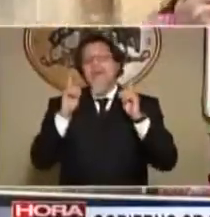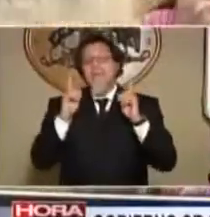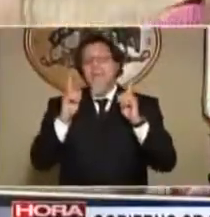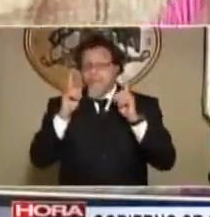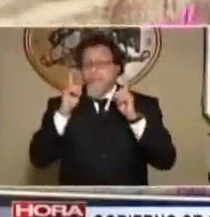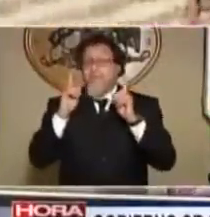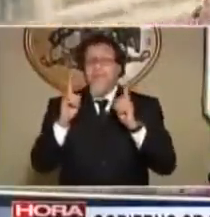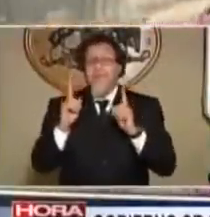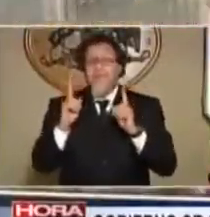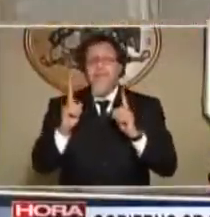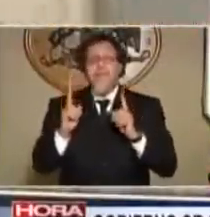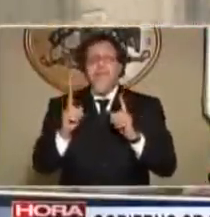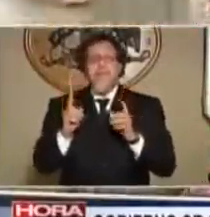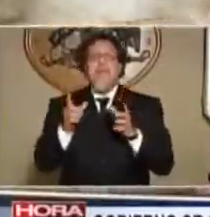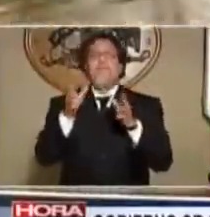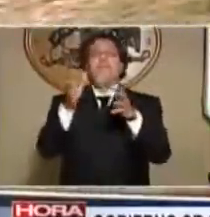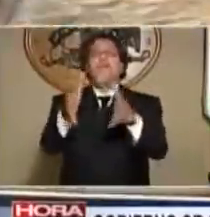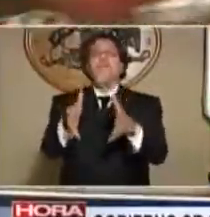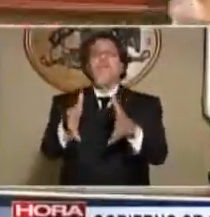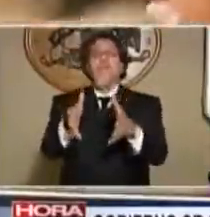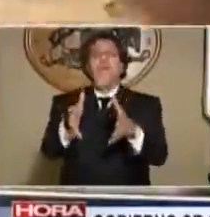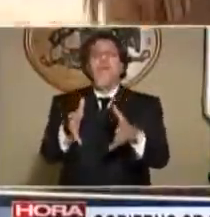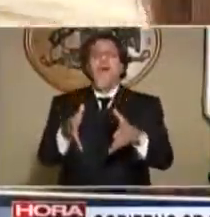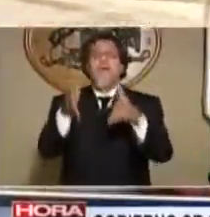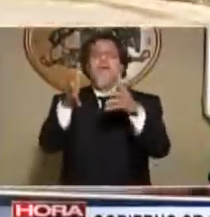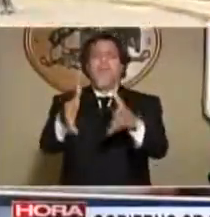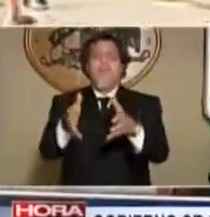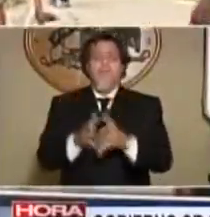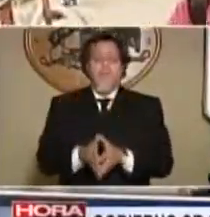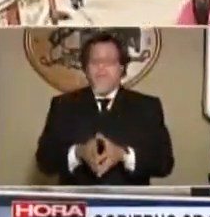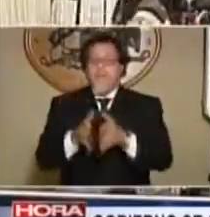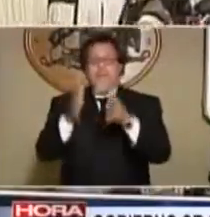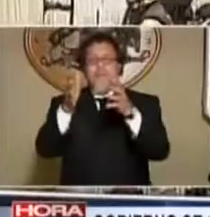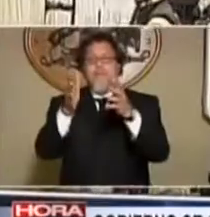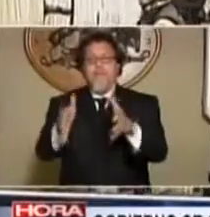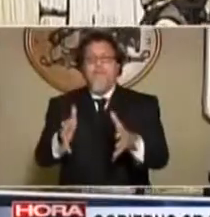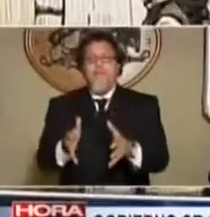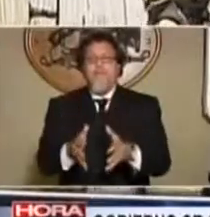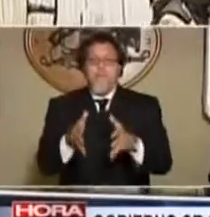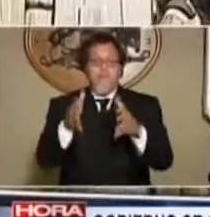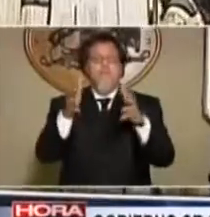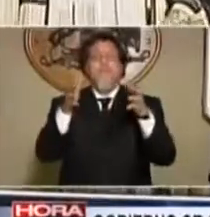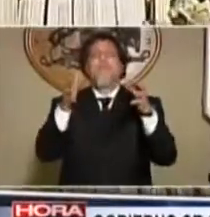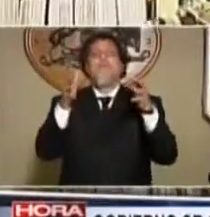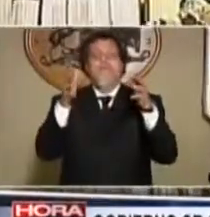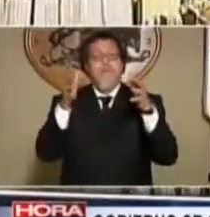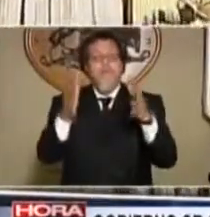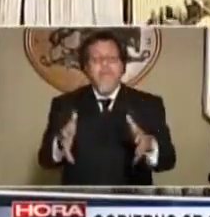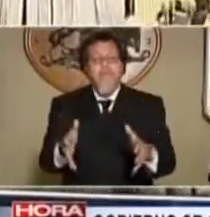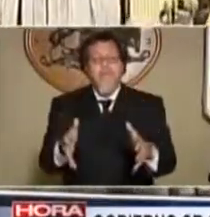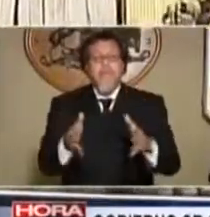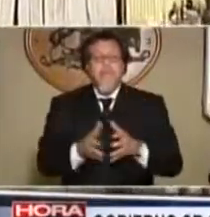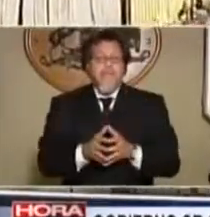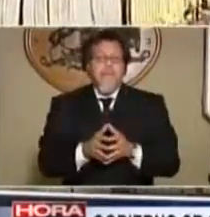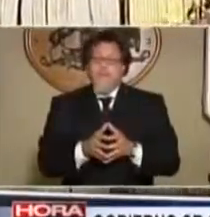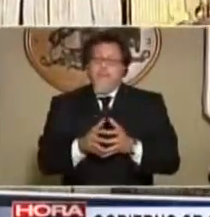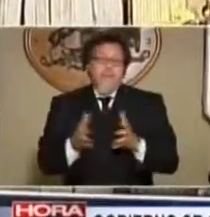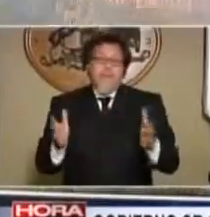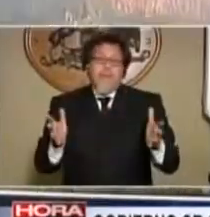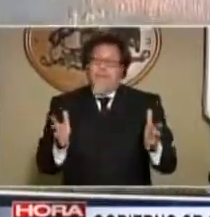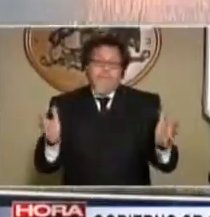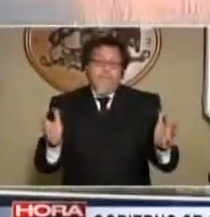posibilidad hay, posibilidad real, de darle más seguridad a los lugares donde están. Establecer cortafuegos, establecer algún tipo de conectividad distinta.